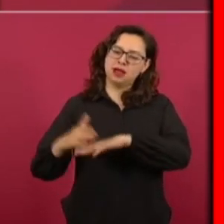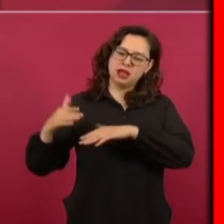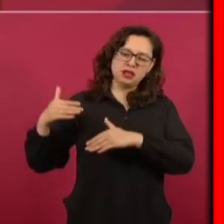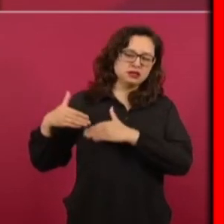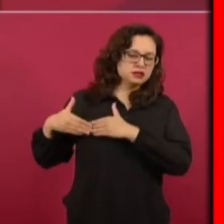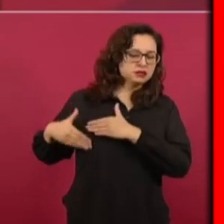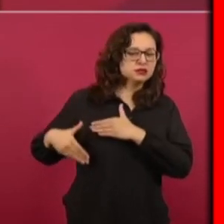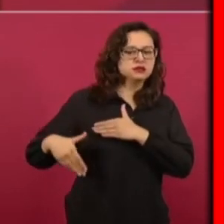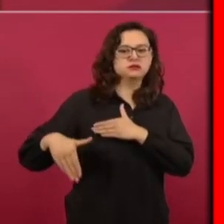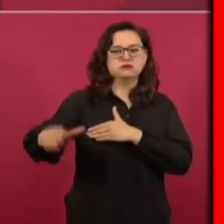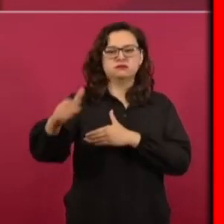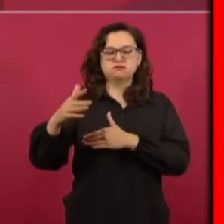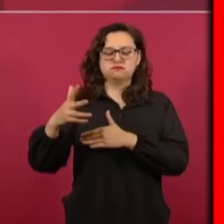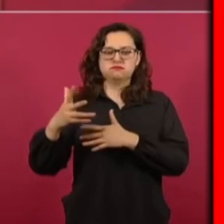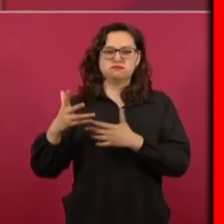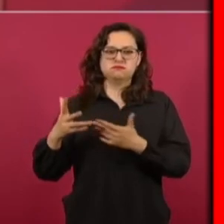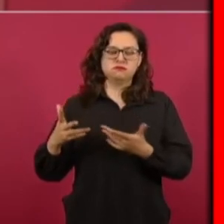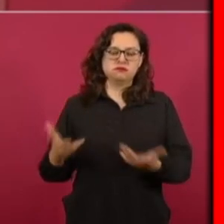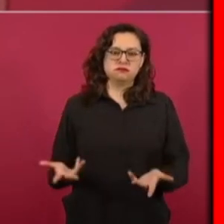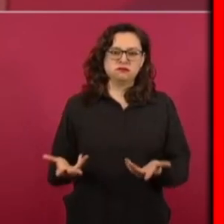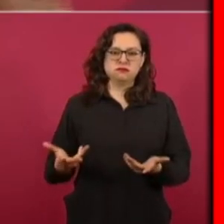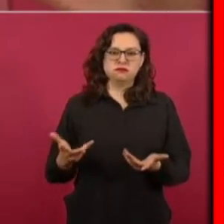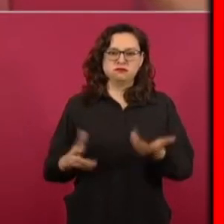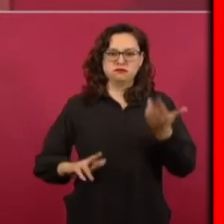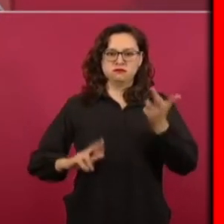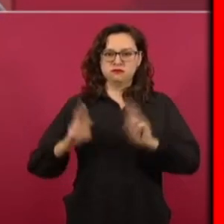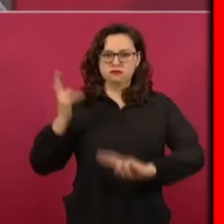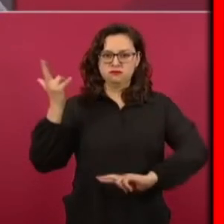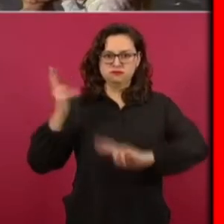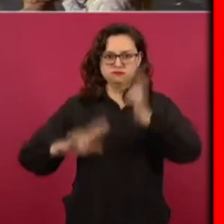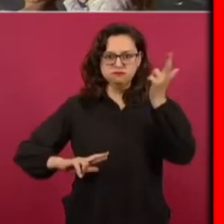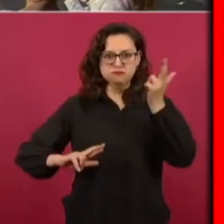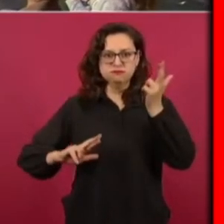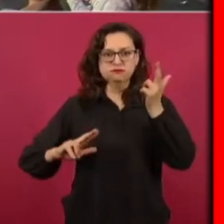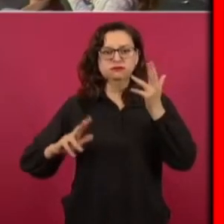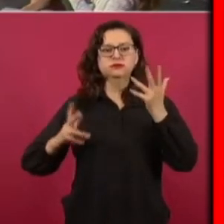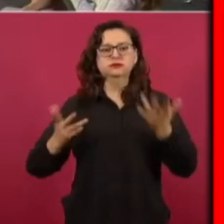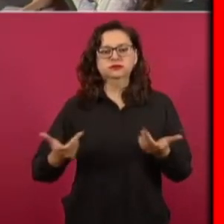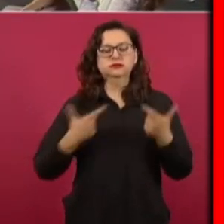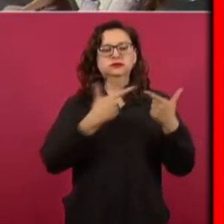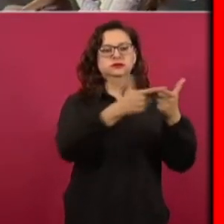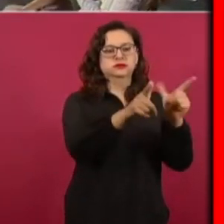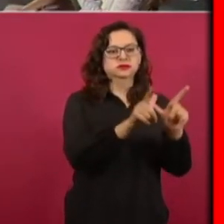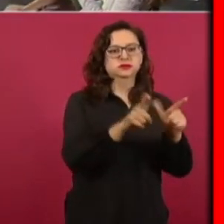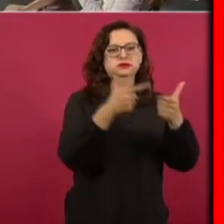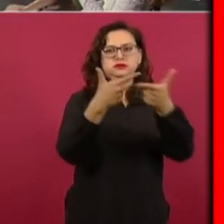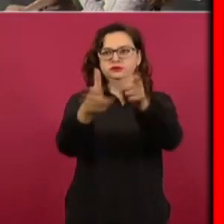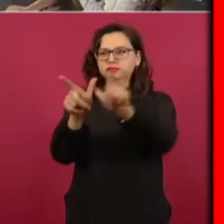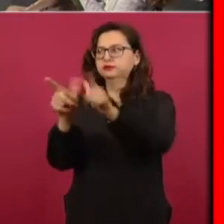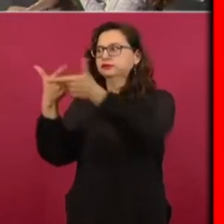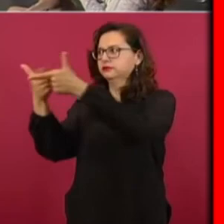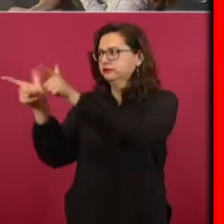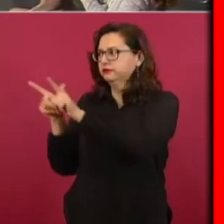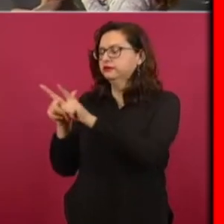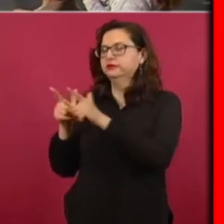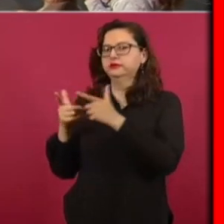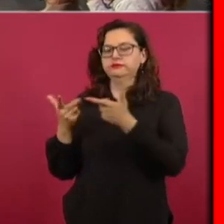la revolución aunque tenían diferencia los revolucionarios Zapata por un lado